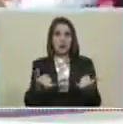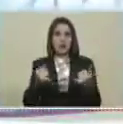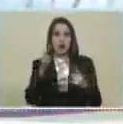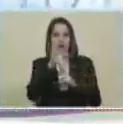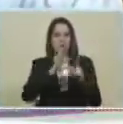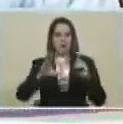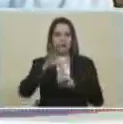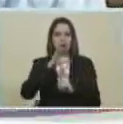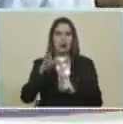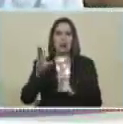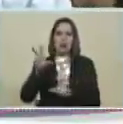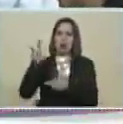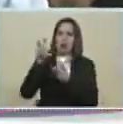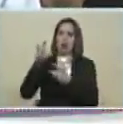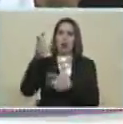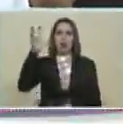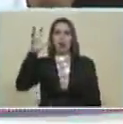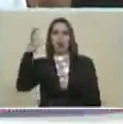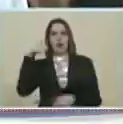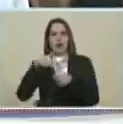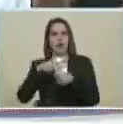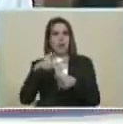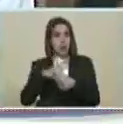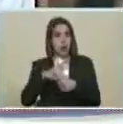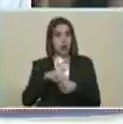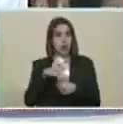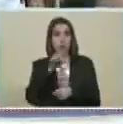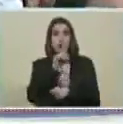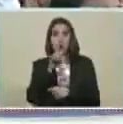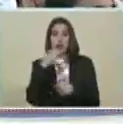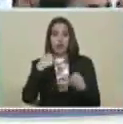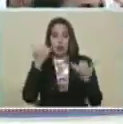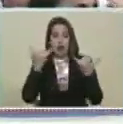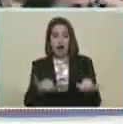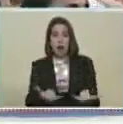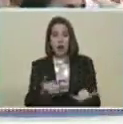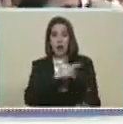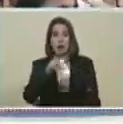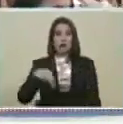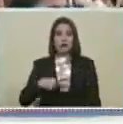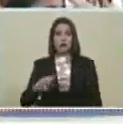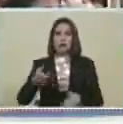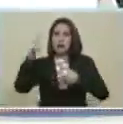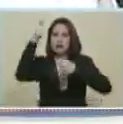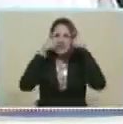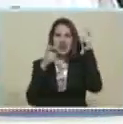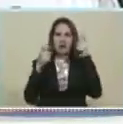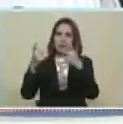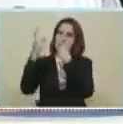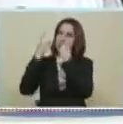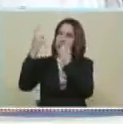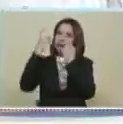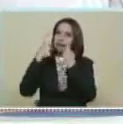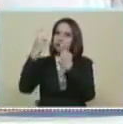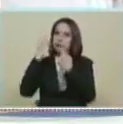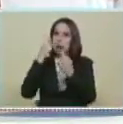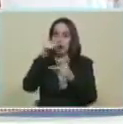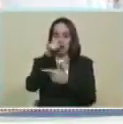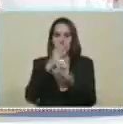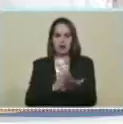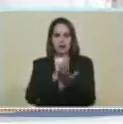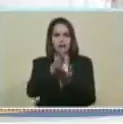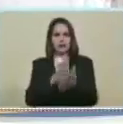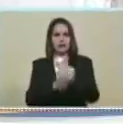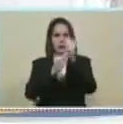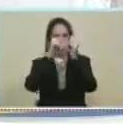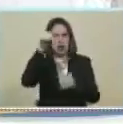cultura De la renta Petrolera Este es el momento Indicado Y somos la generación Formada en Chávez Que usted dirige El día de